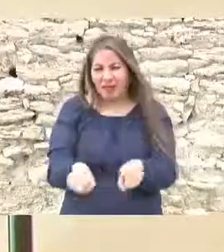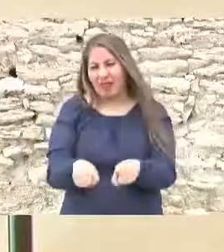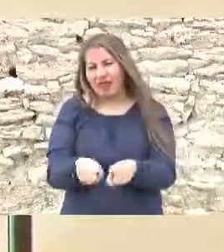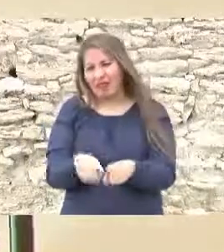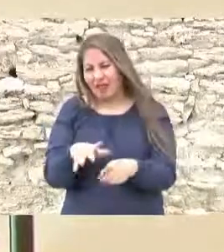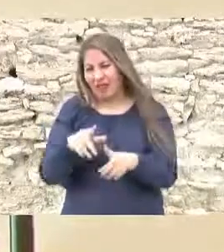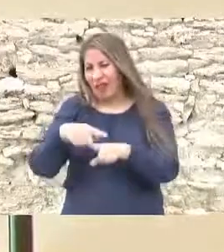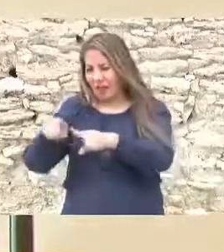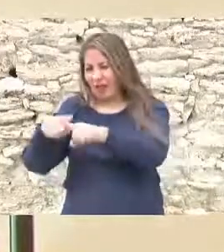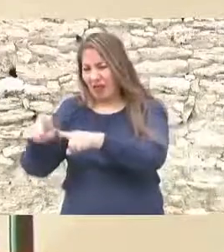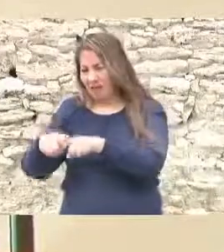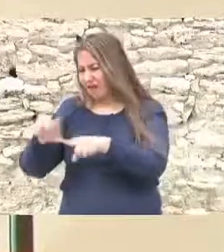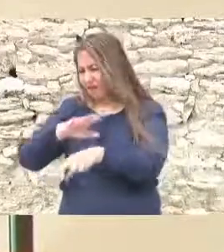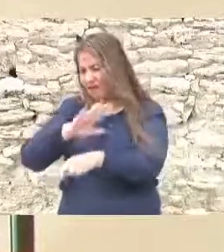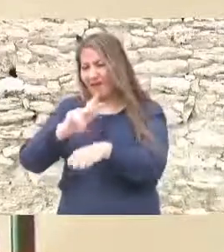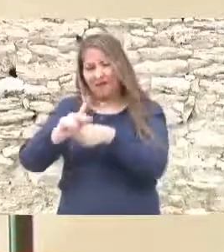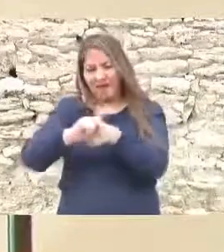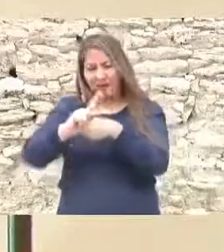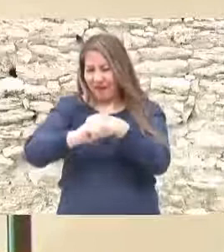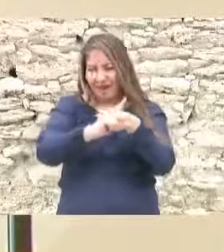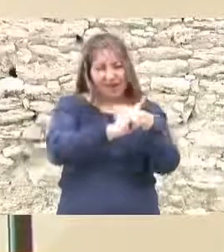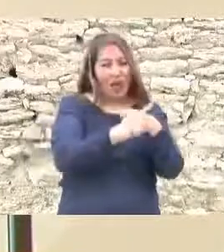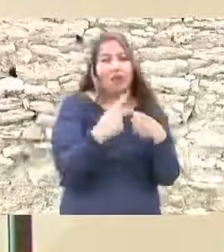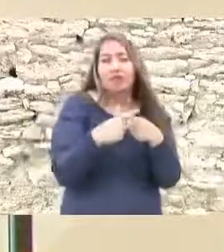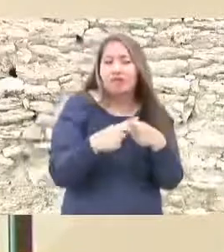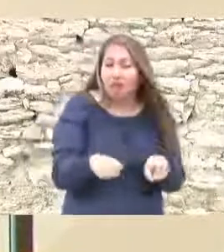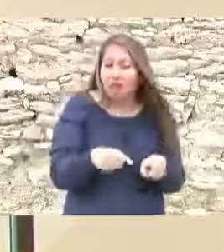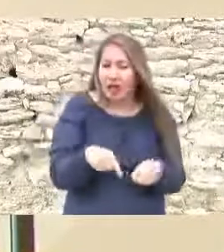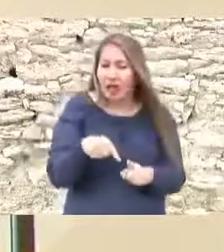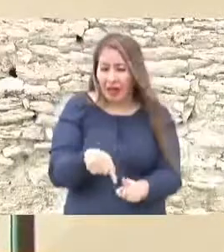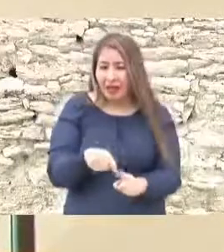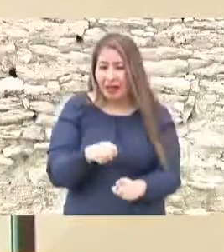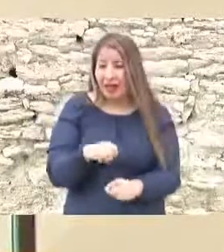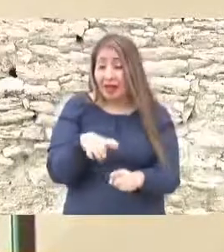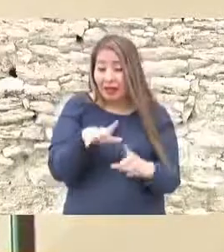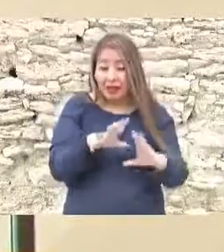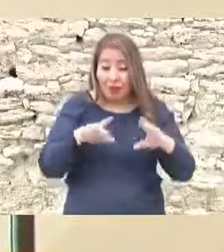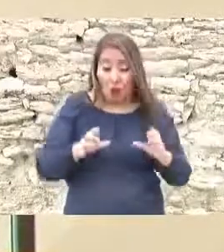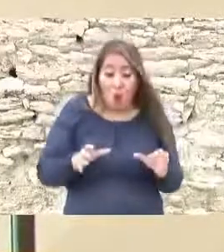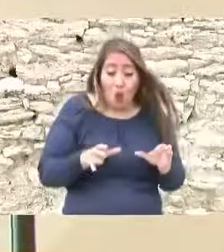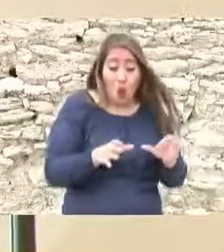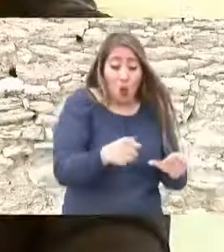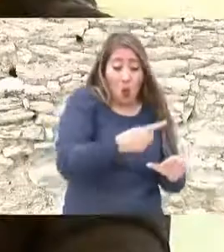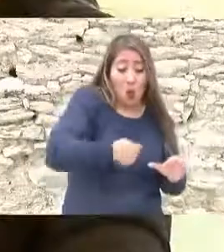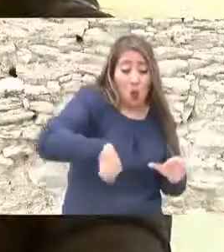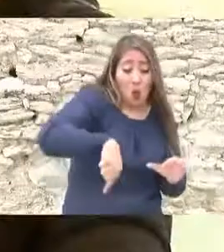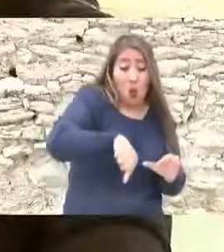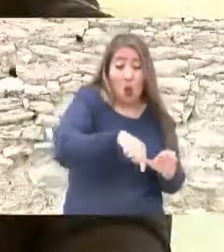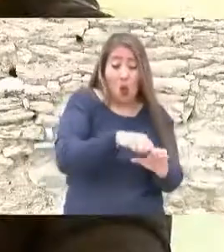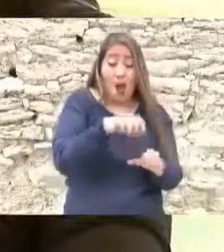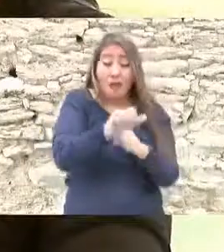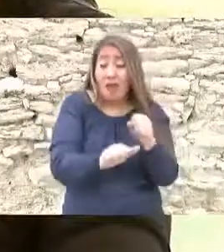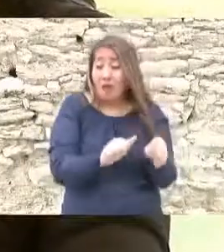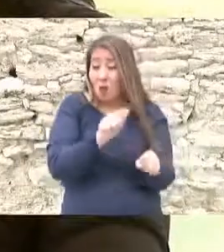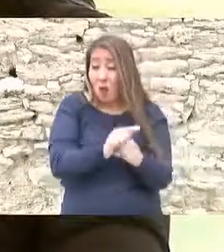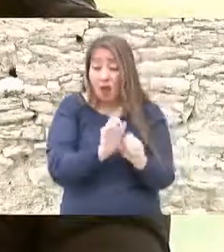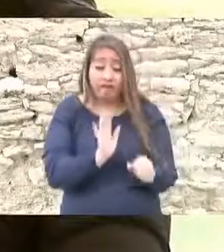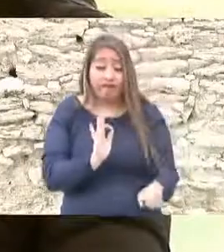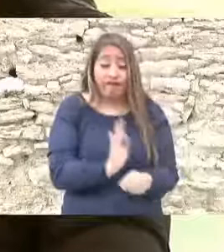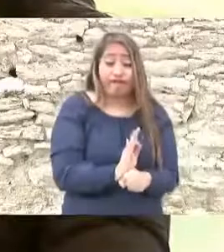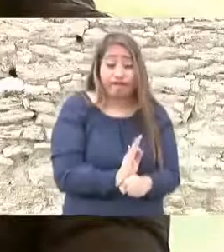de otros países, la diferencia es que las áreas naturales protegidas en nuestro país, quienes son las